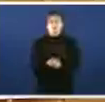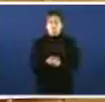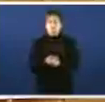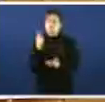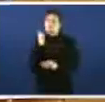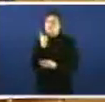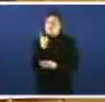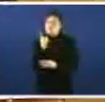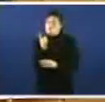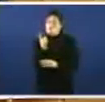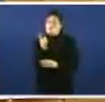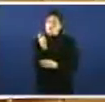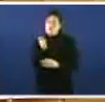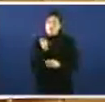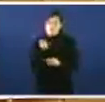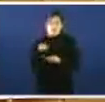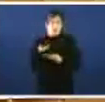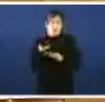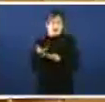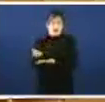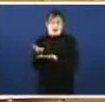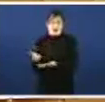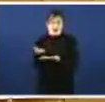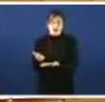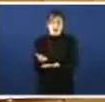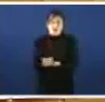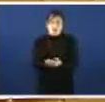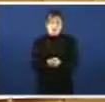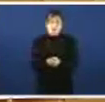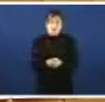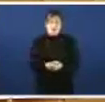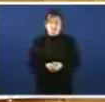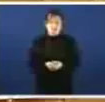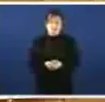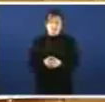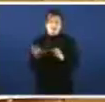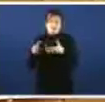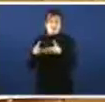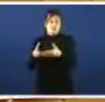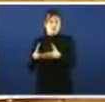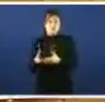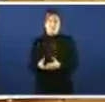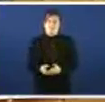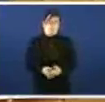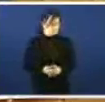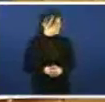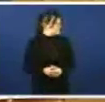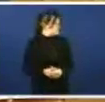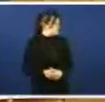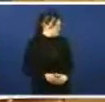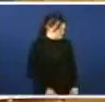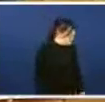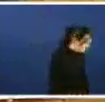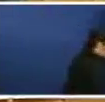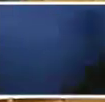só poderán en cambio ser segredados dese conxuto ou xeto un tratamento diferente de bandito aqueles casos individualizados nos que se demostre ser en grandes operacións de